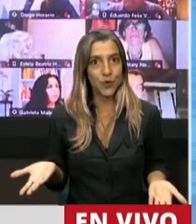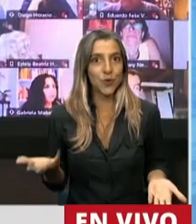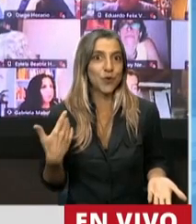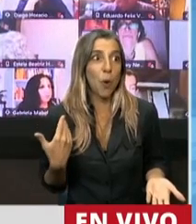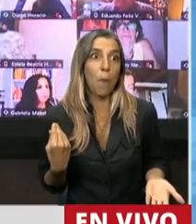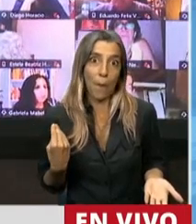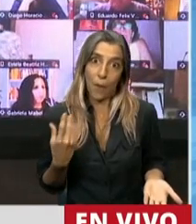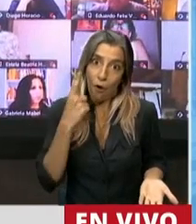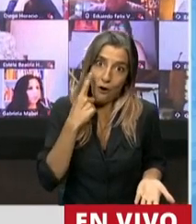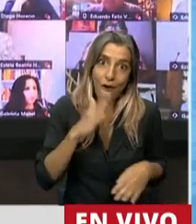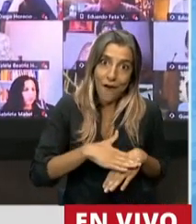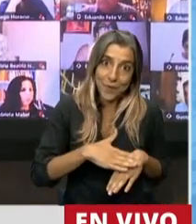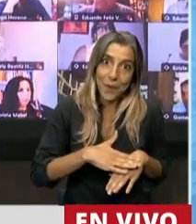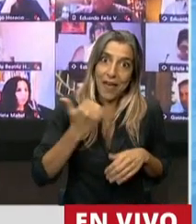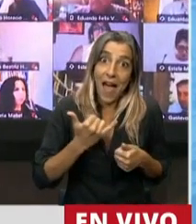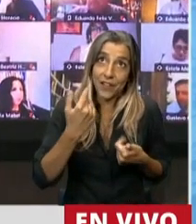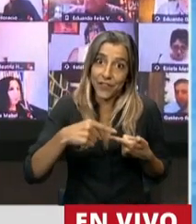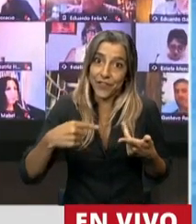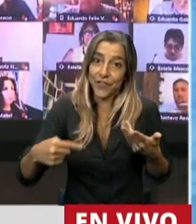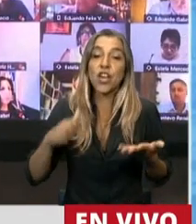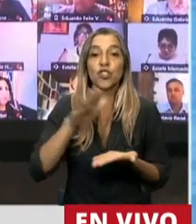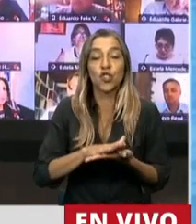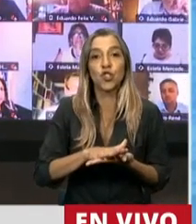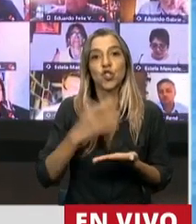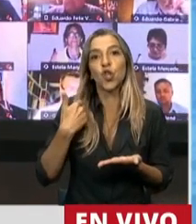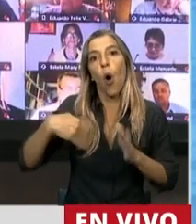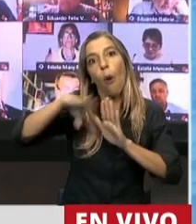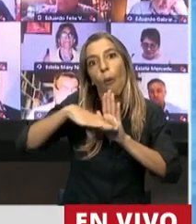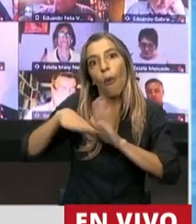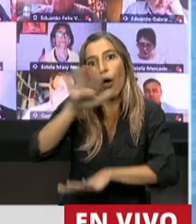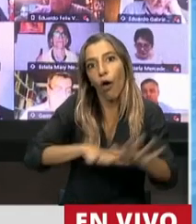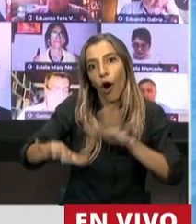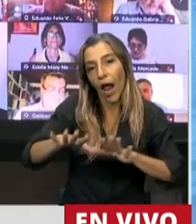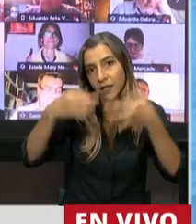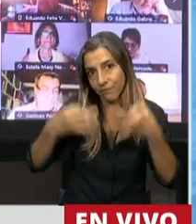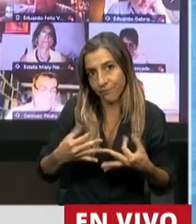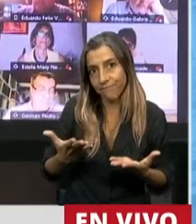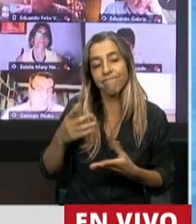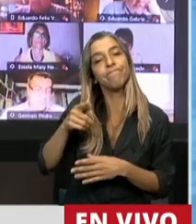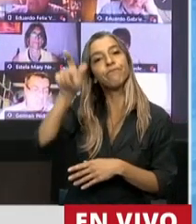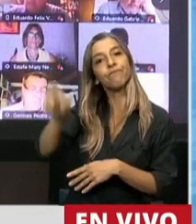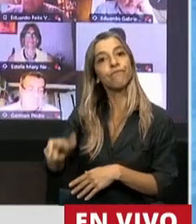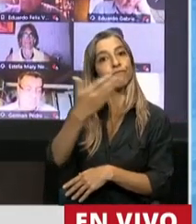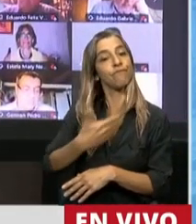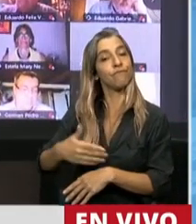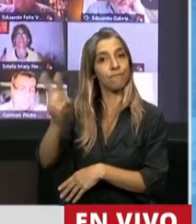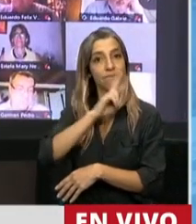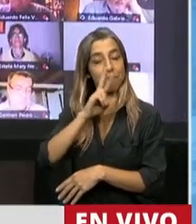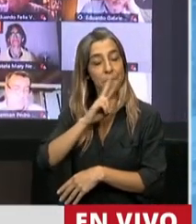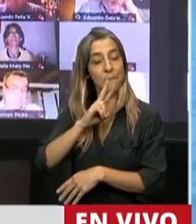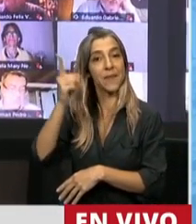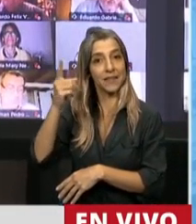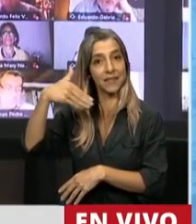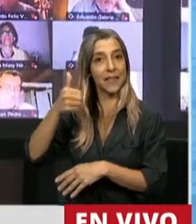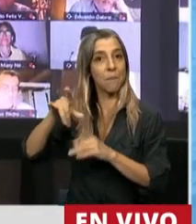compromete con determinados lineamientos que dicha organización lleva adelante. En la visita llevada adelante por la Presidenta Christine